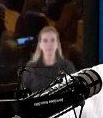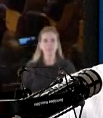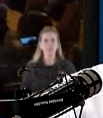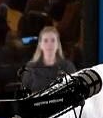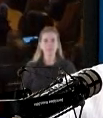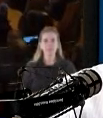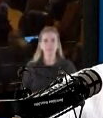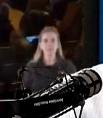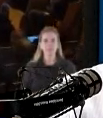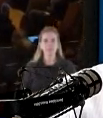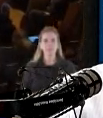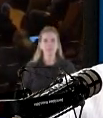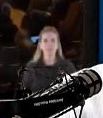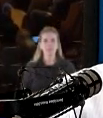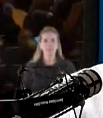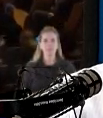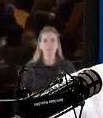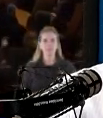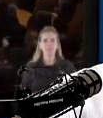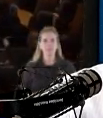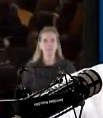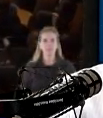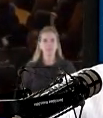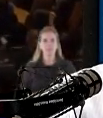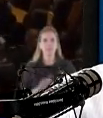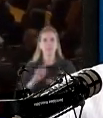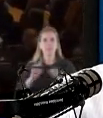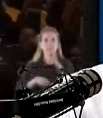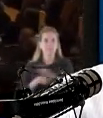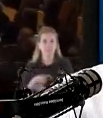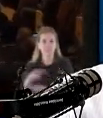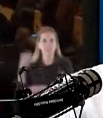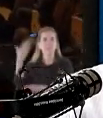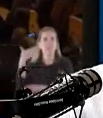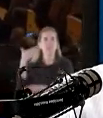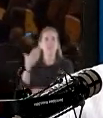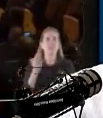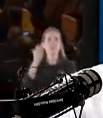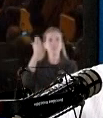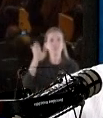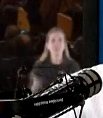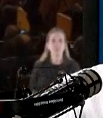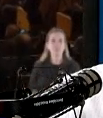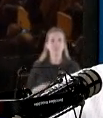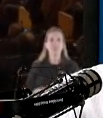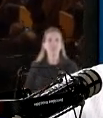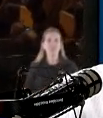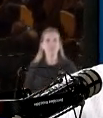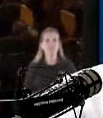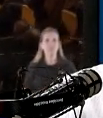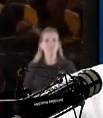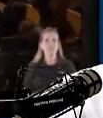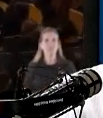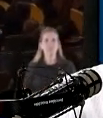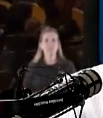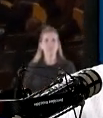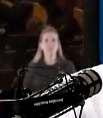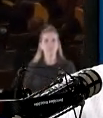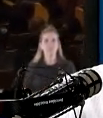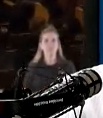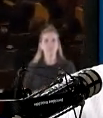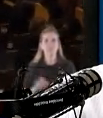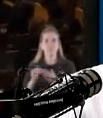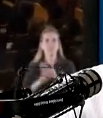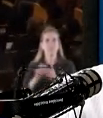y que en nuestros continentes y en nuestros países el trabajo pueda estar legalizado. Hoy realmente vemos muy pocas